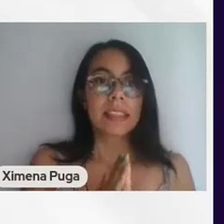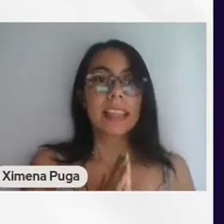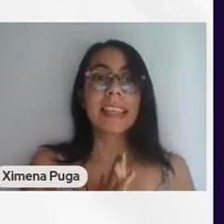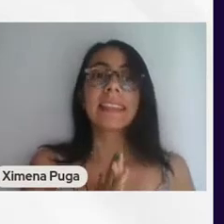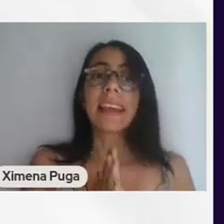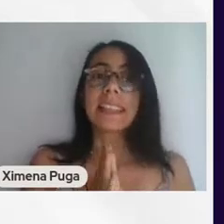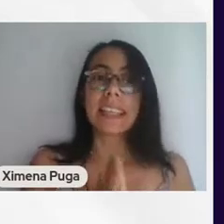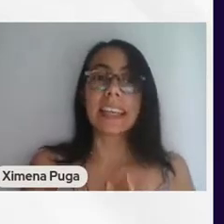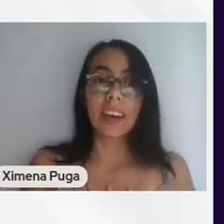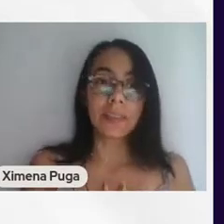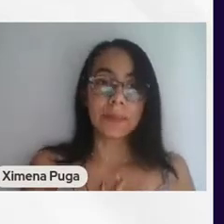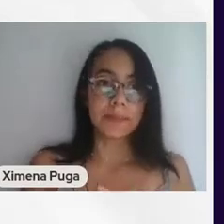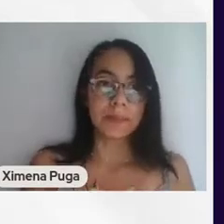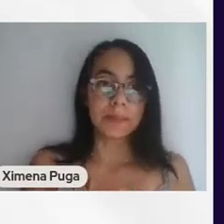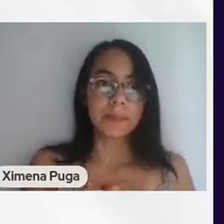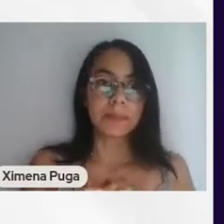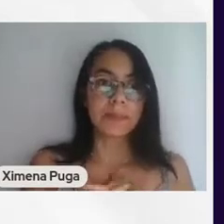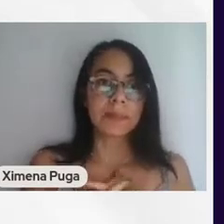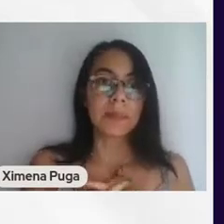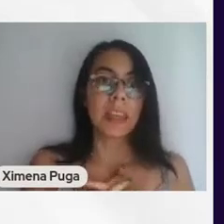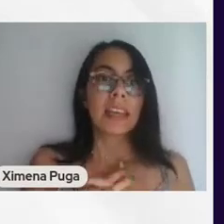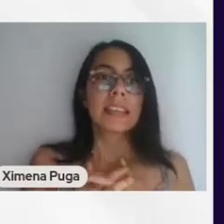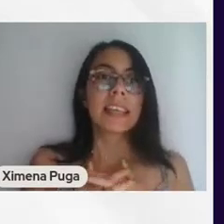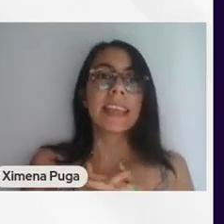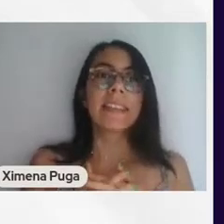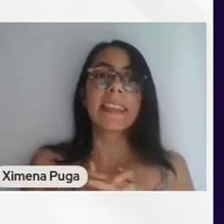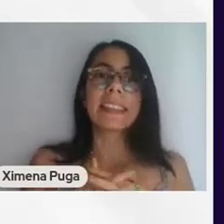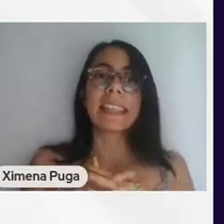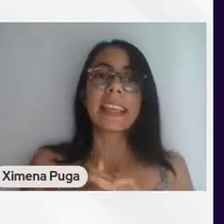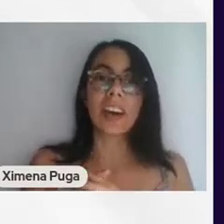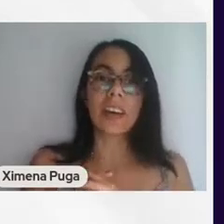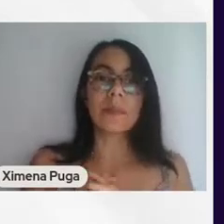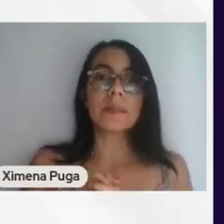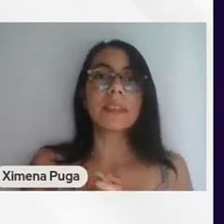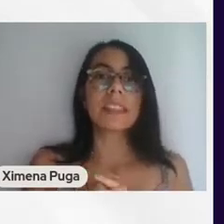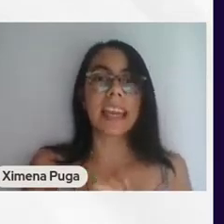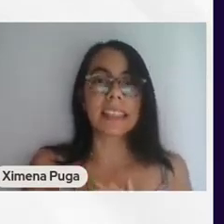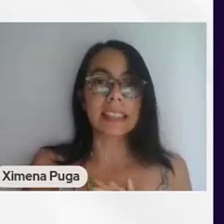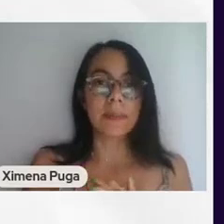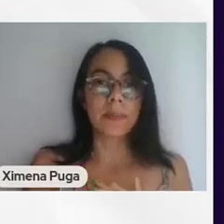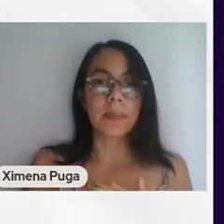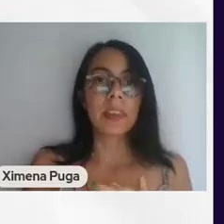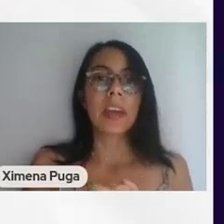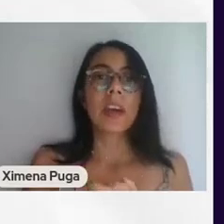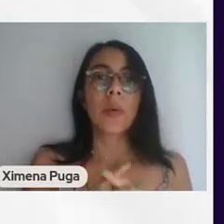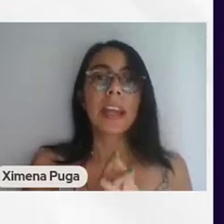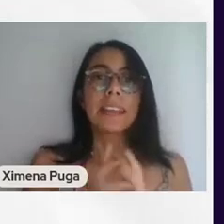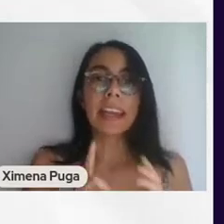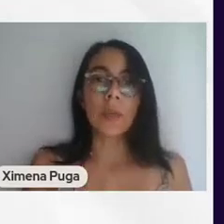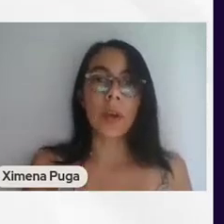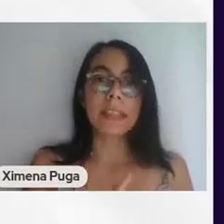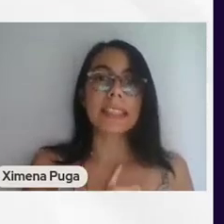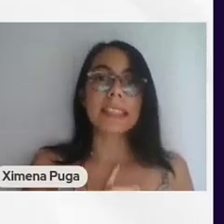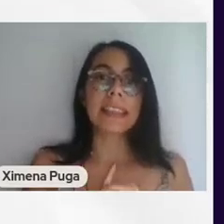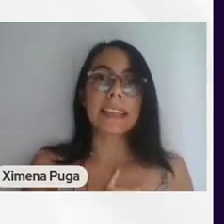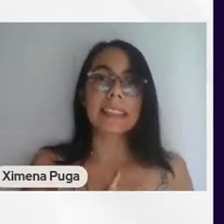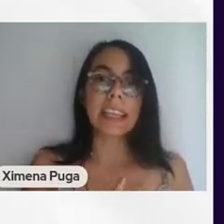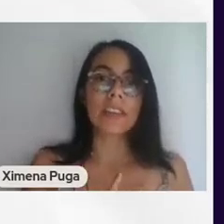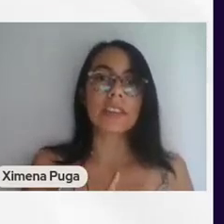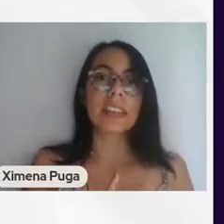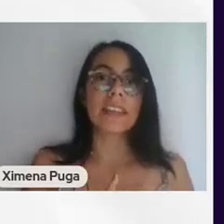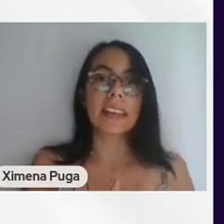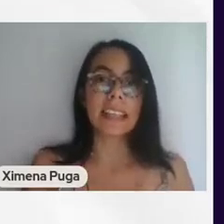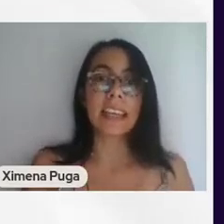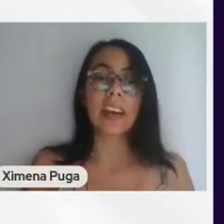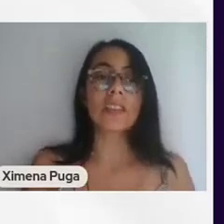49, 65, 75, 6. 49, 65,